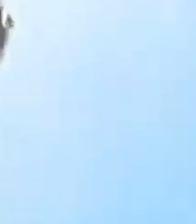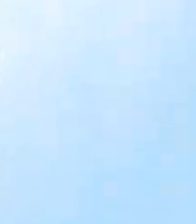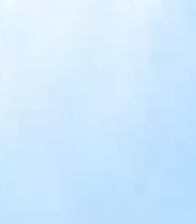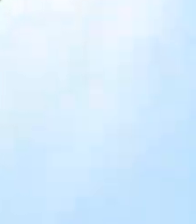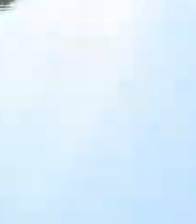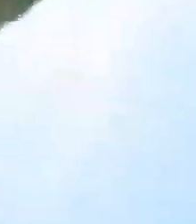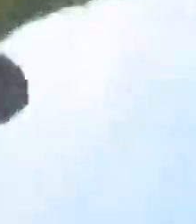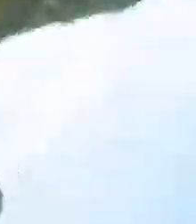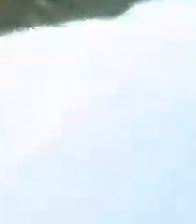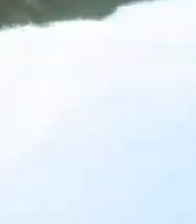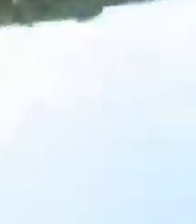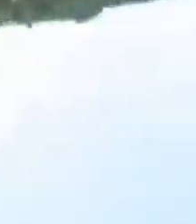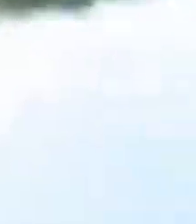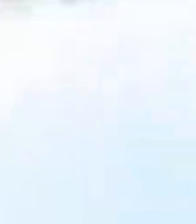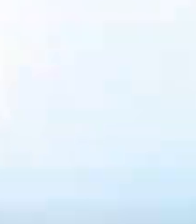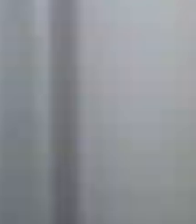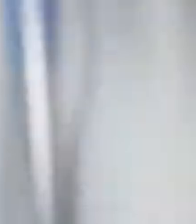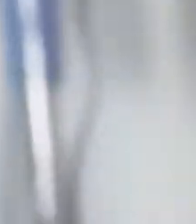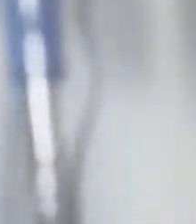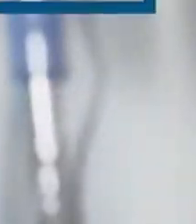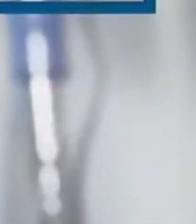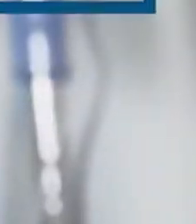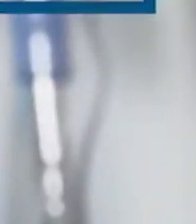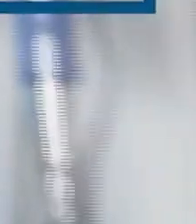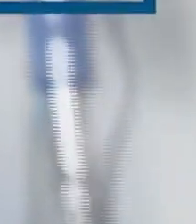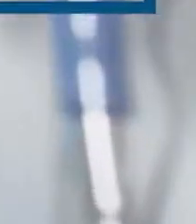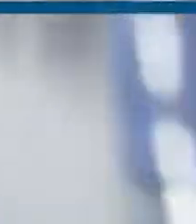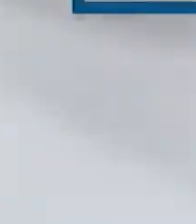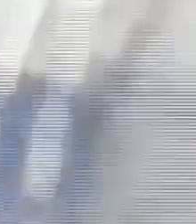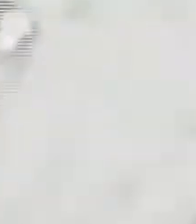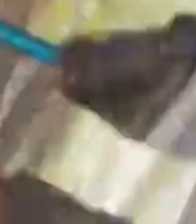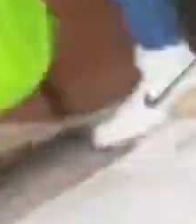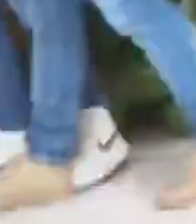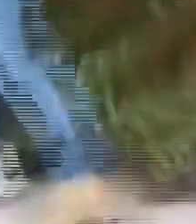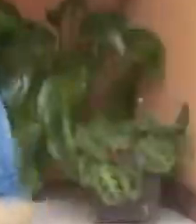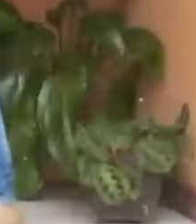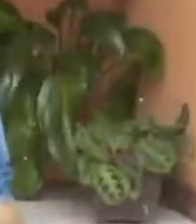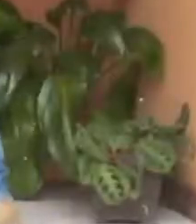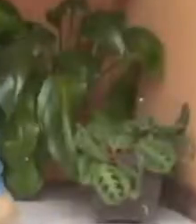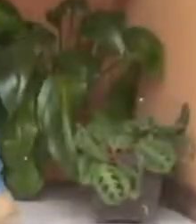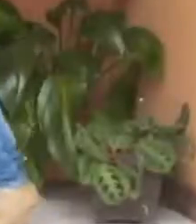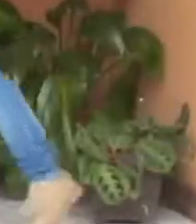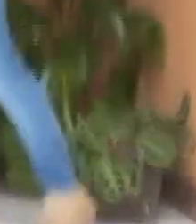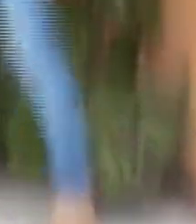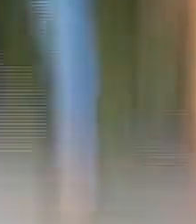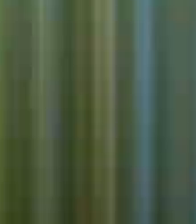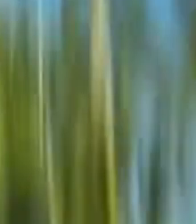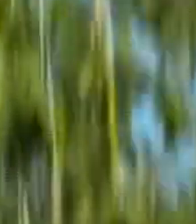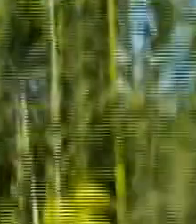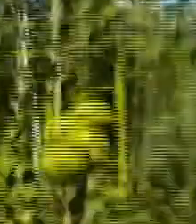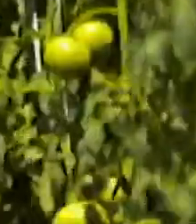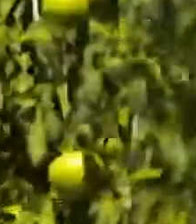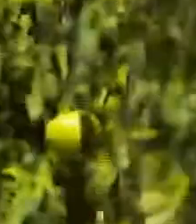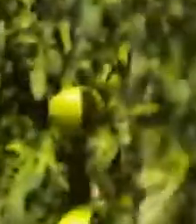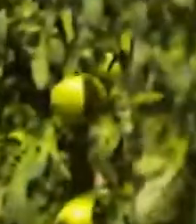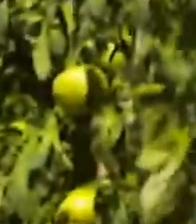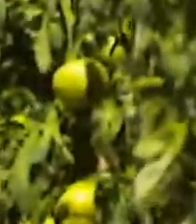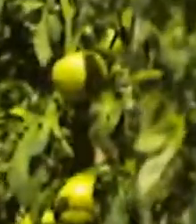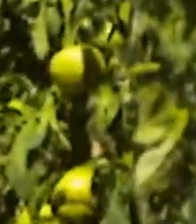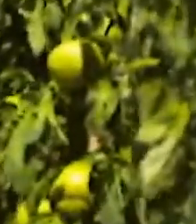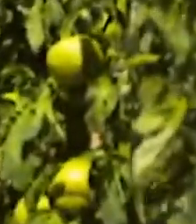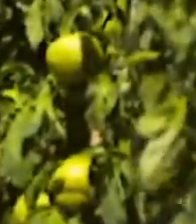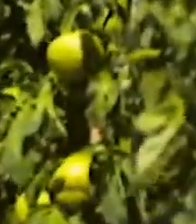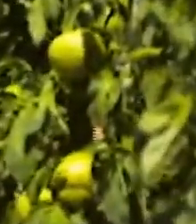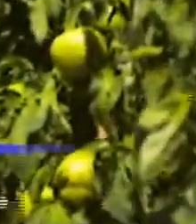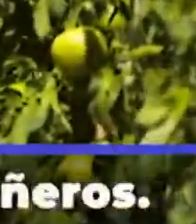internado 15 días Vi personas morir De lo que yo tenía Y eso no lo quiero Para mi familia Ni para mis compañeros